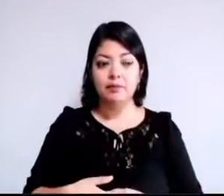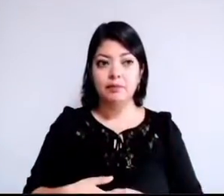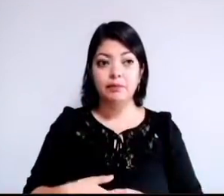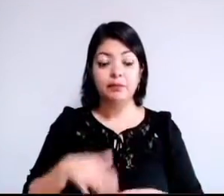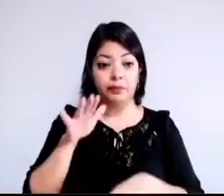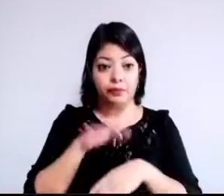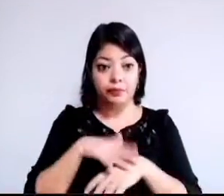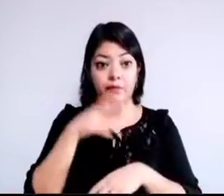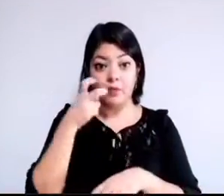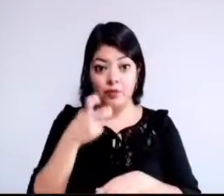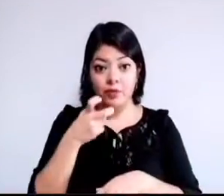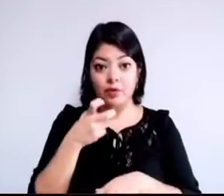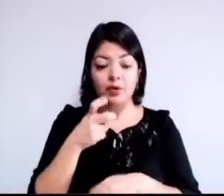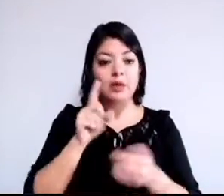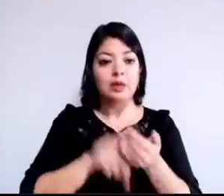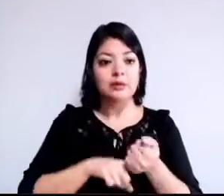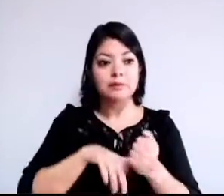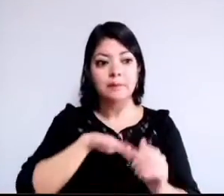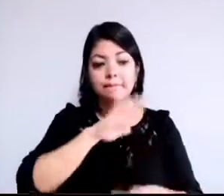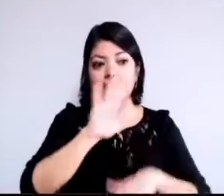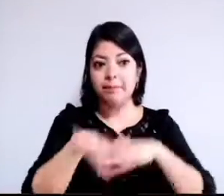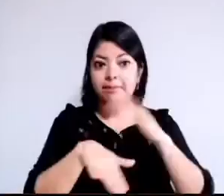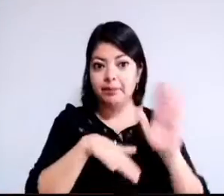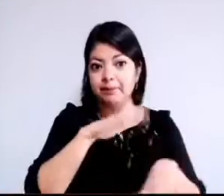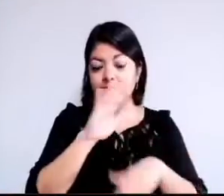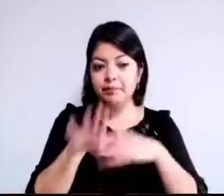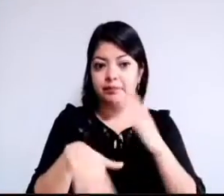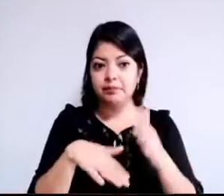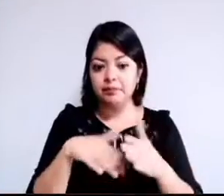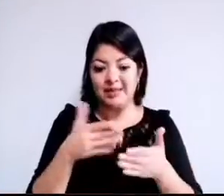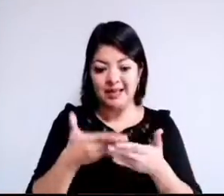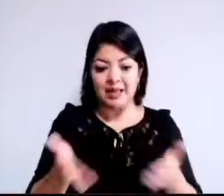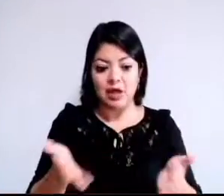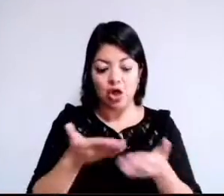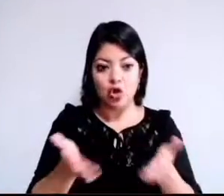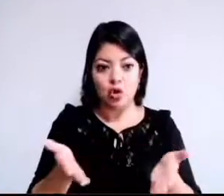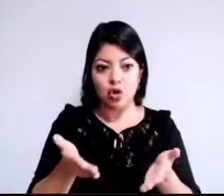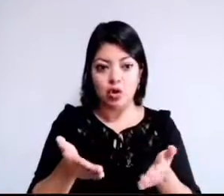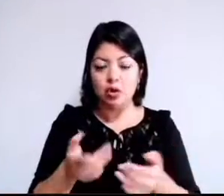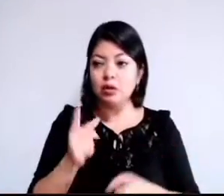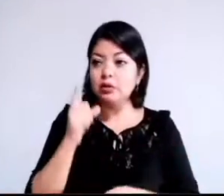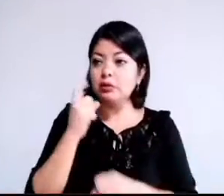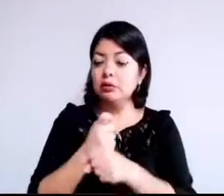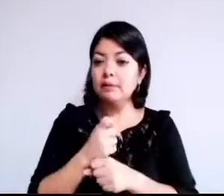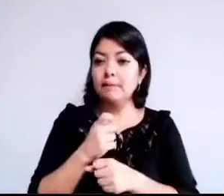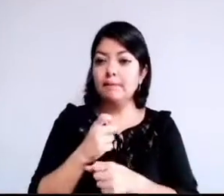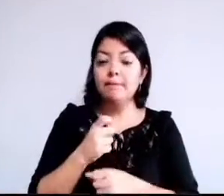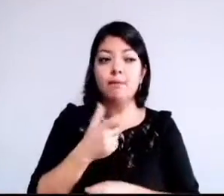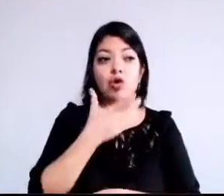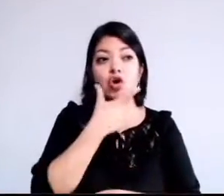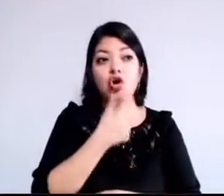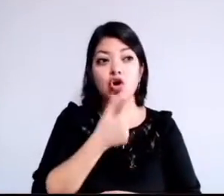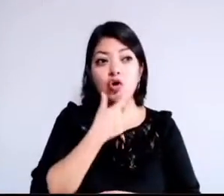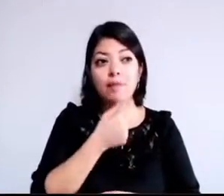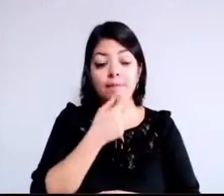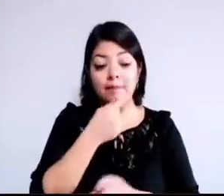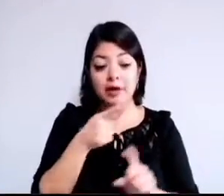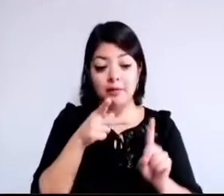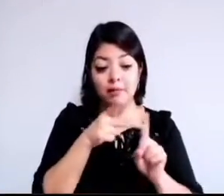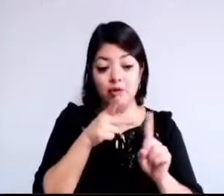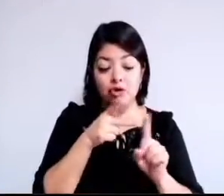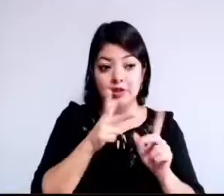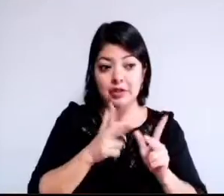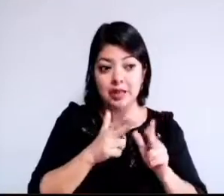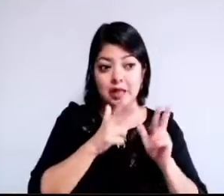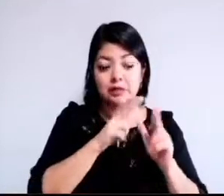respecto a la mortalidad, hoy en día mueren más hombres por cáncer de próstata en México